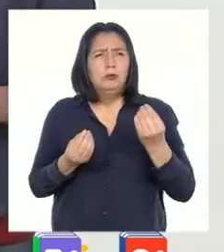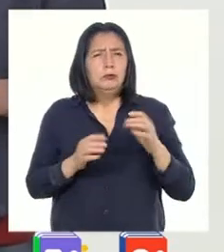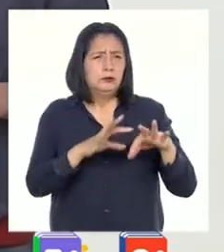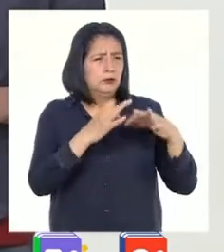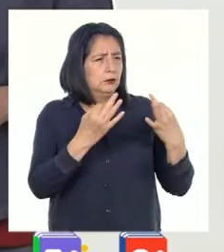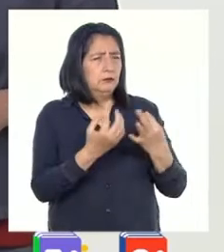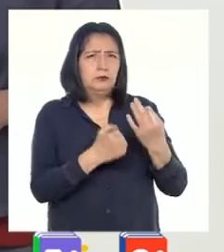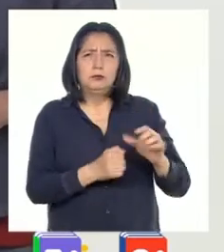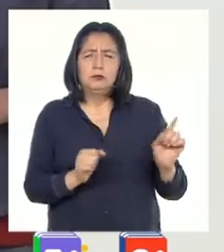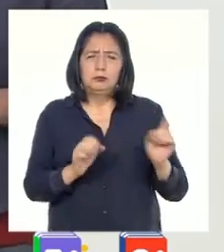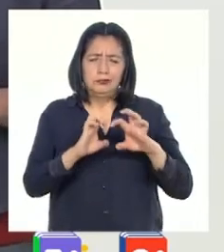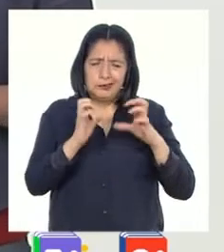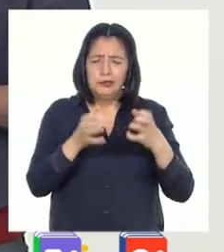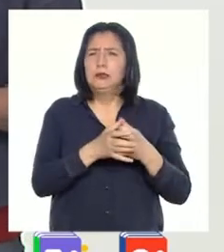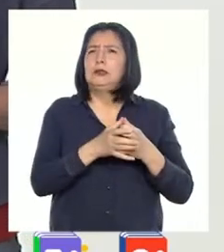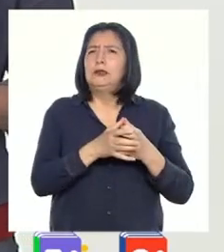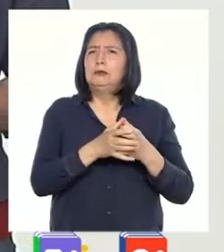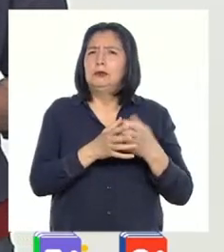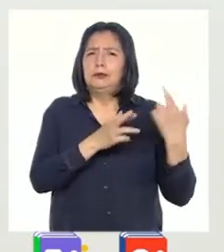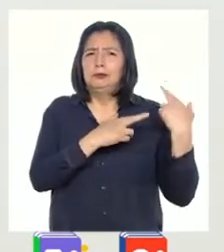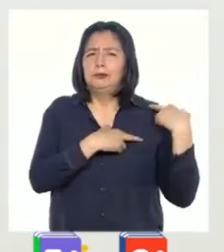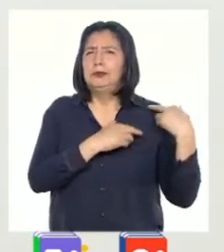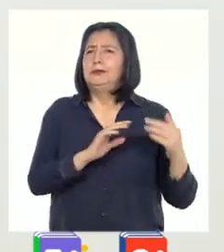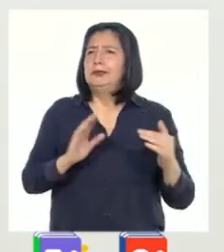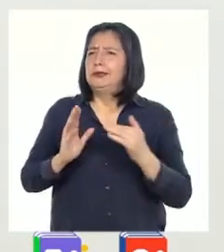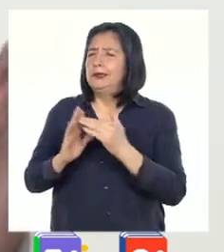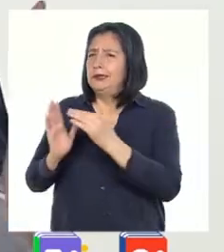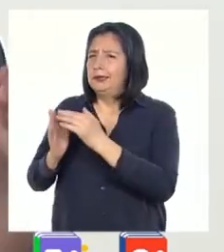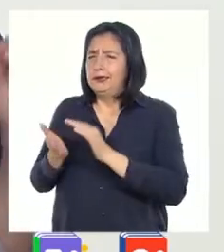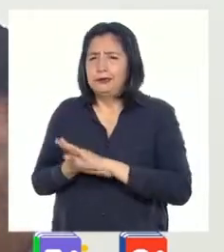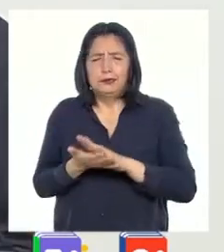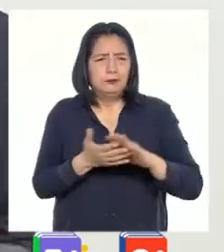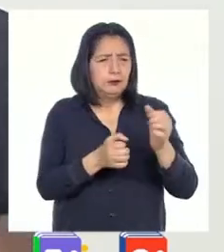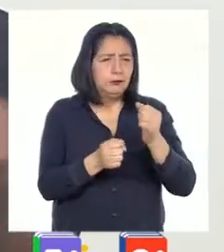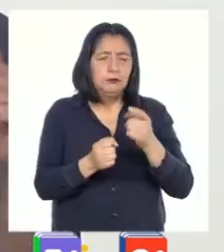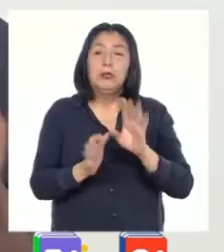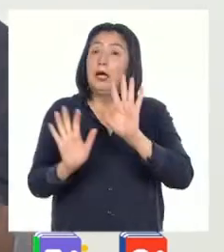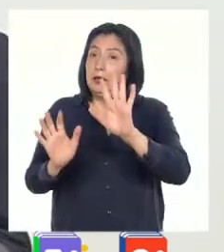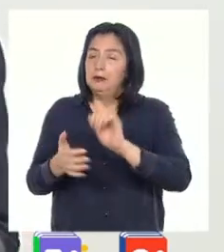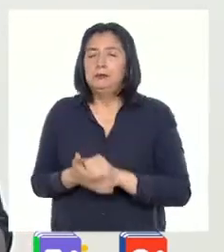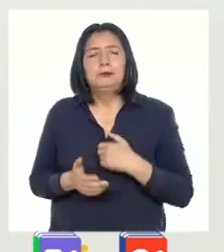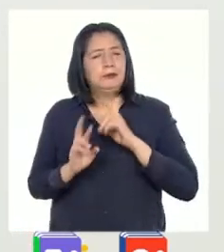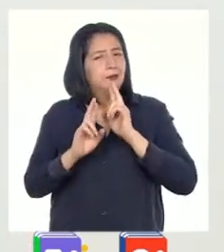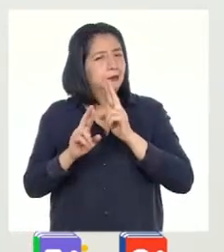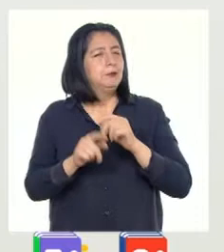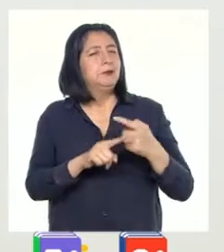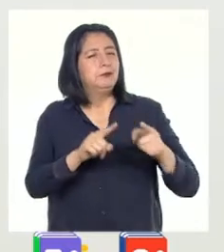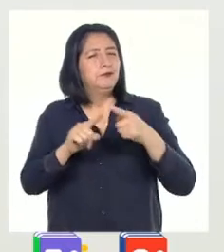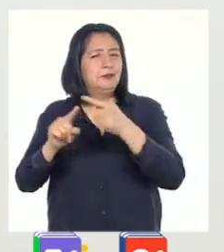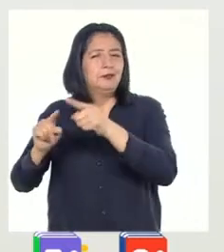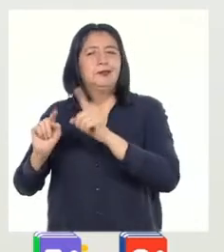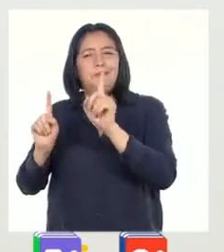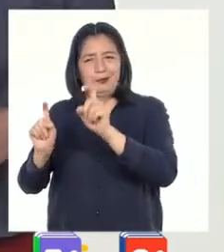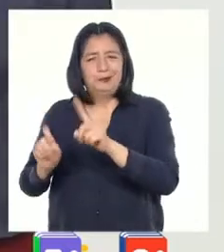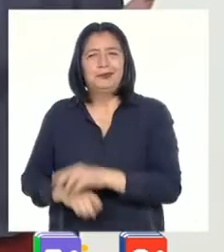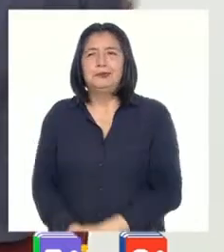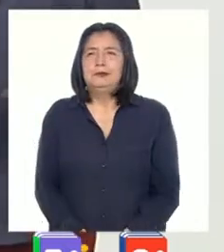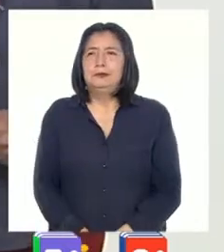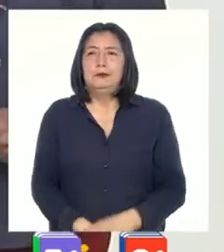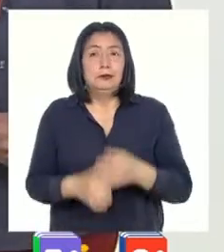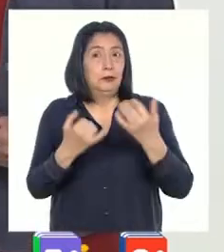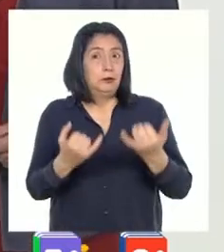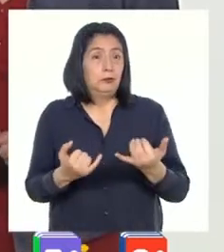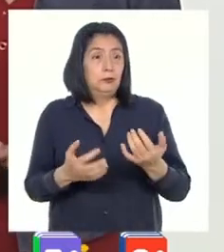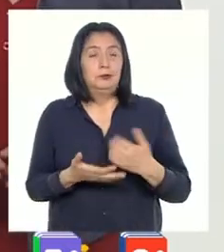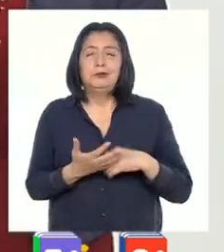actuara como un equipo en los quehaceres del hogar? Bueno, muy bien, el día de hoy vamos a responder estas y otras interrogantes. El